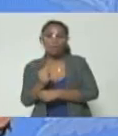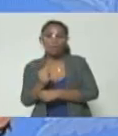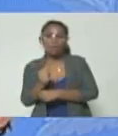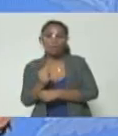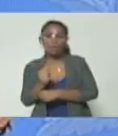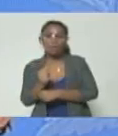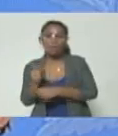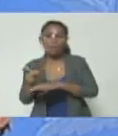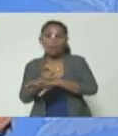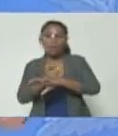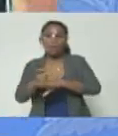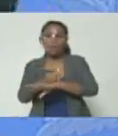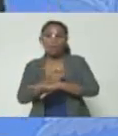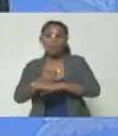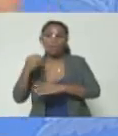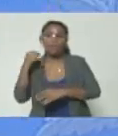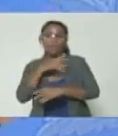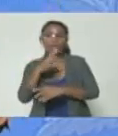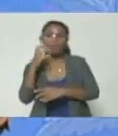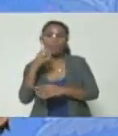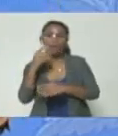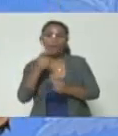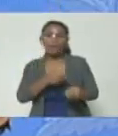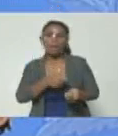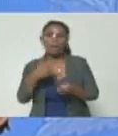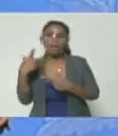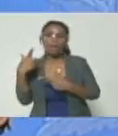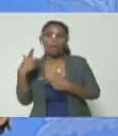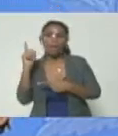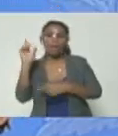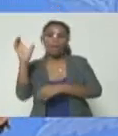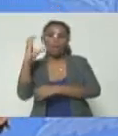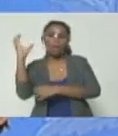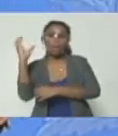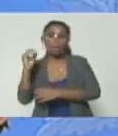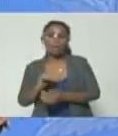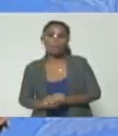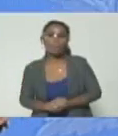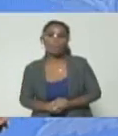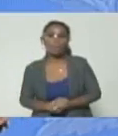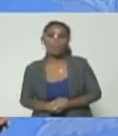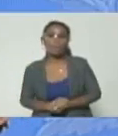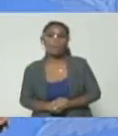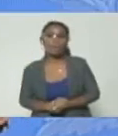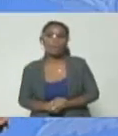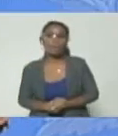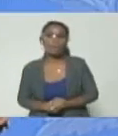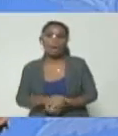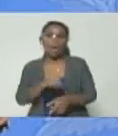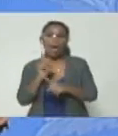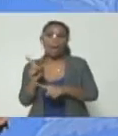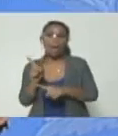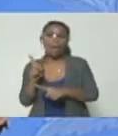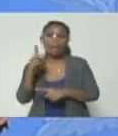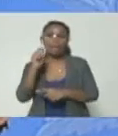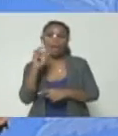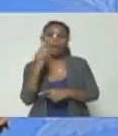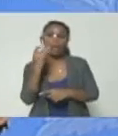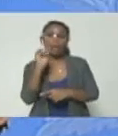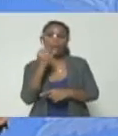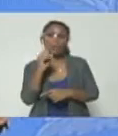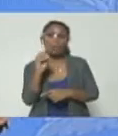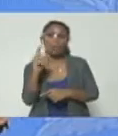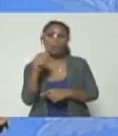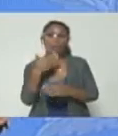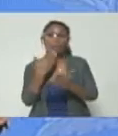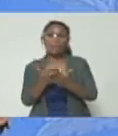el gobierno de Iván Duque para ser llevada a Colombia y ahí Tarazona explica cómo y pide